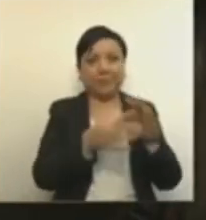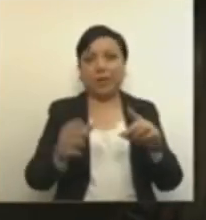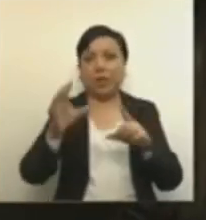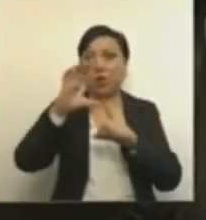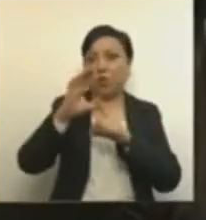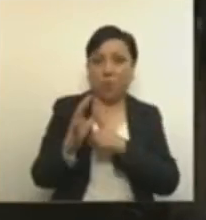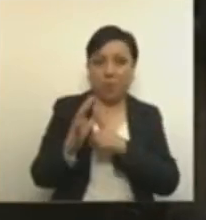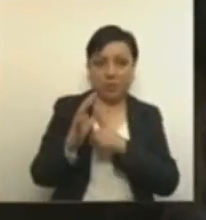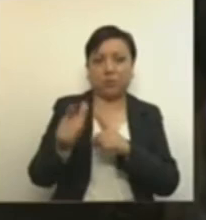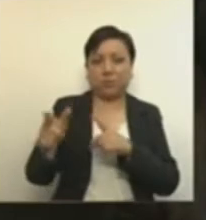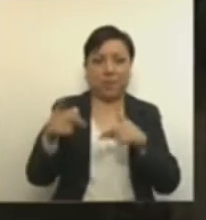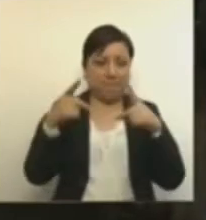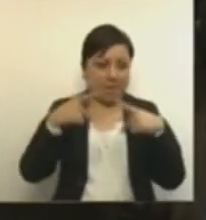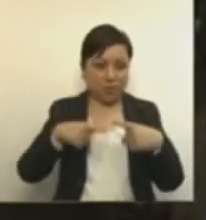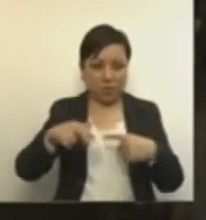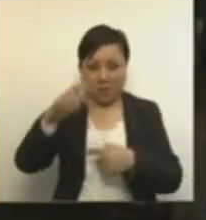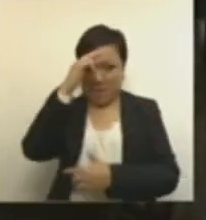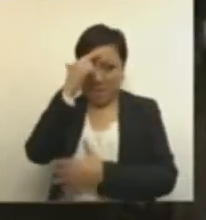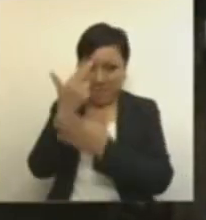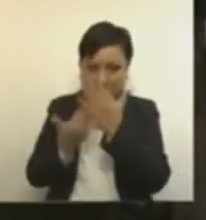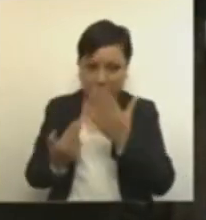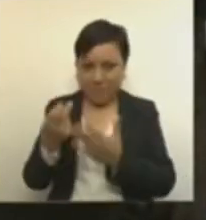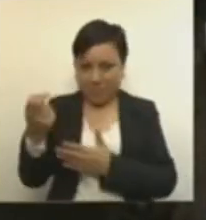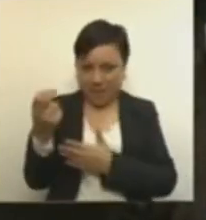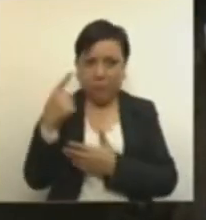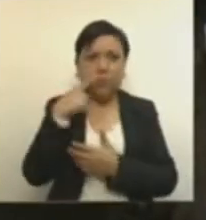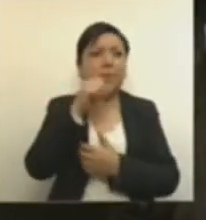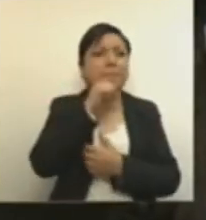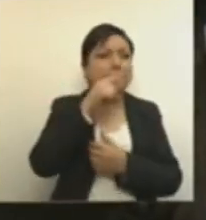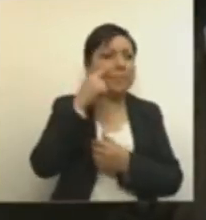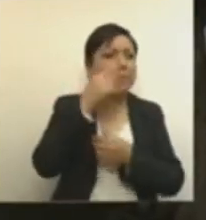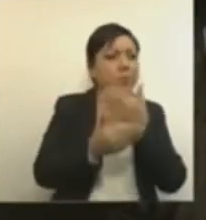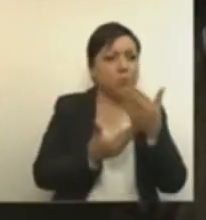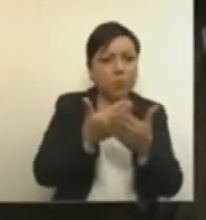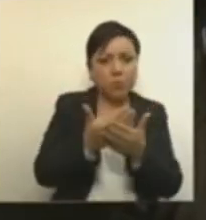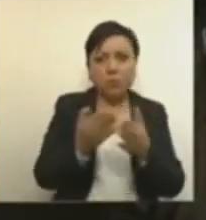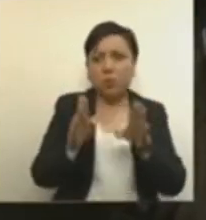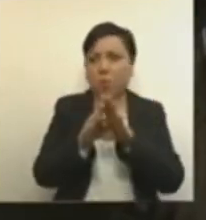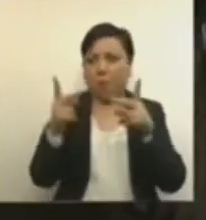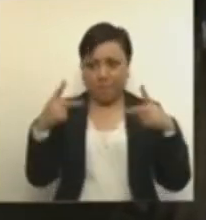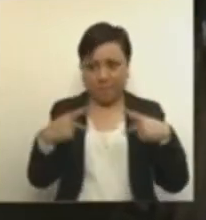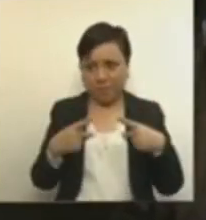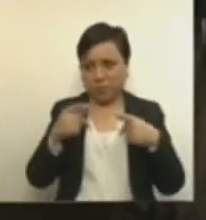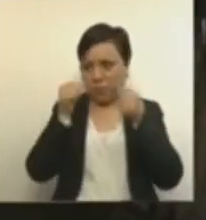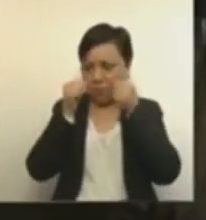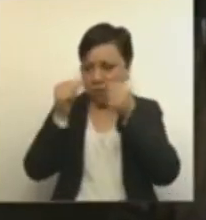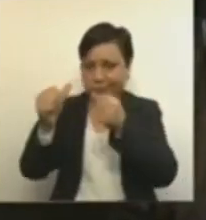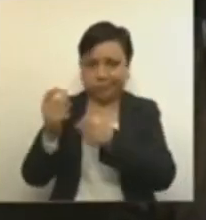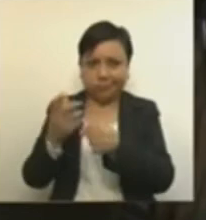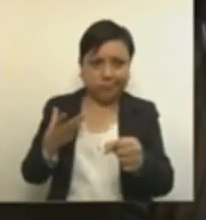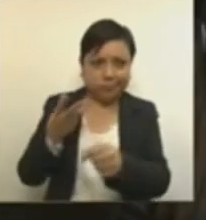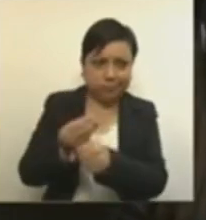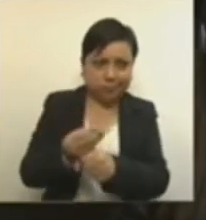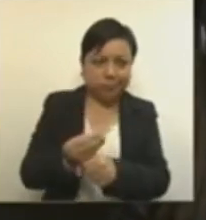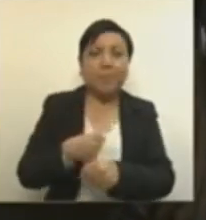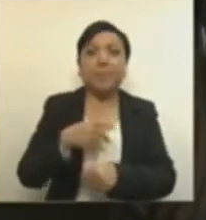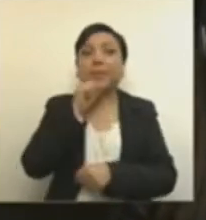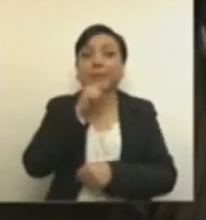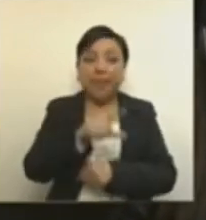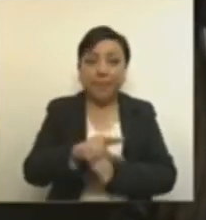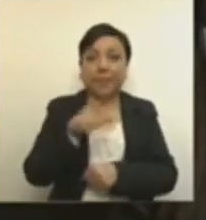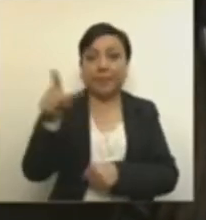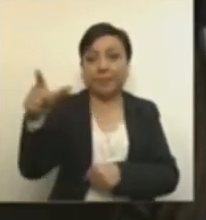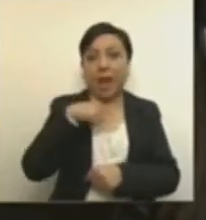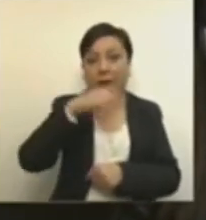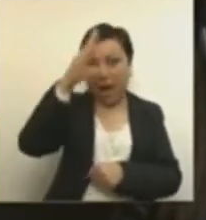así como una serie de propuestas para atenderlas. Después, a raíz de los acuerdos establecidos con el presidente López